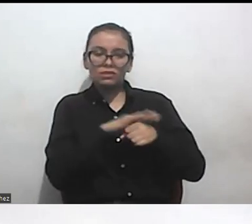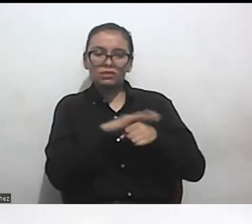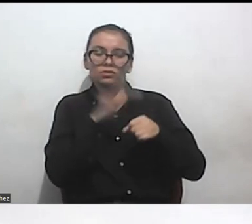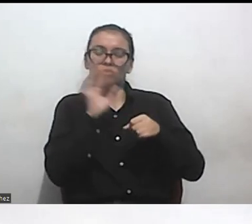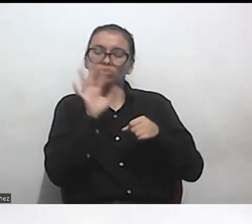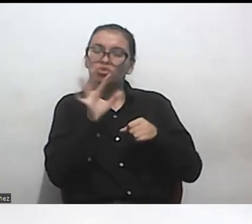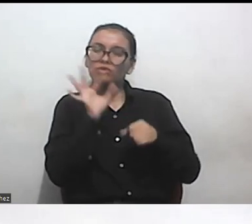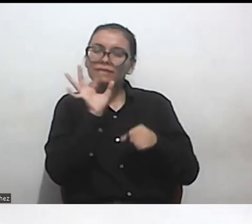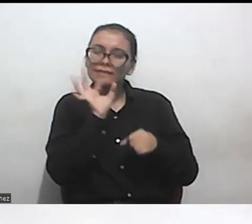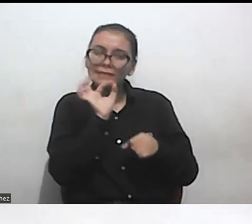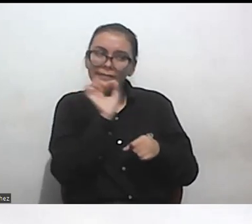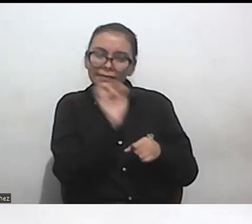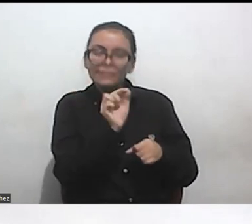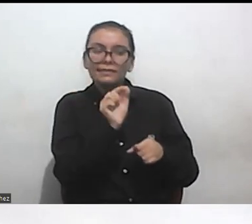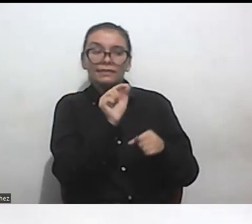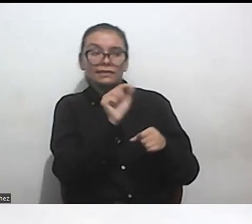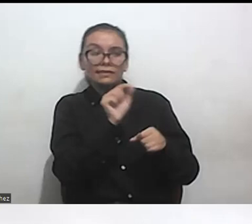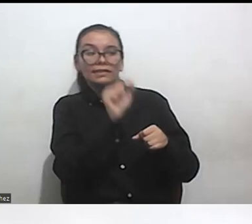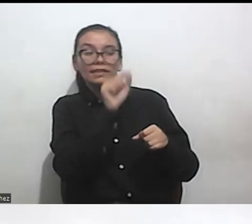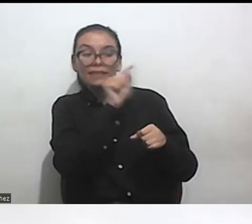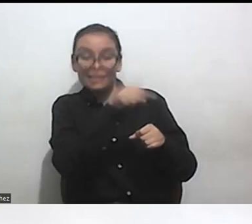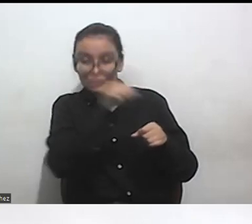nocivo en los movimientos sociales